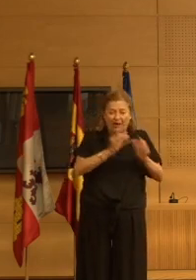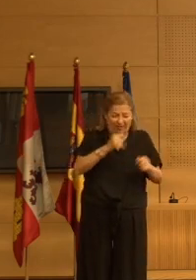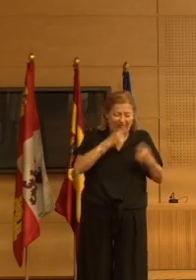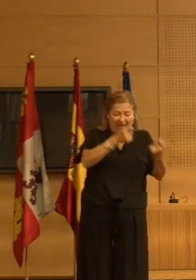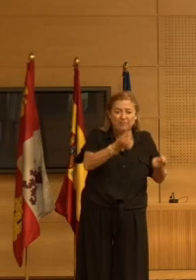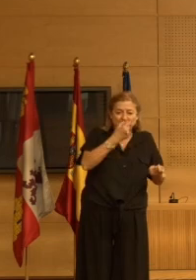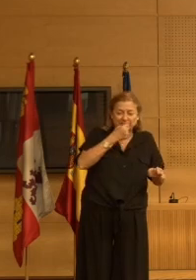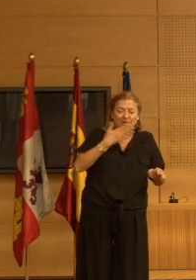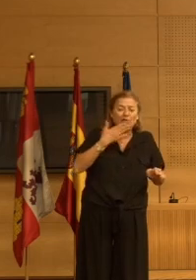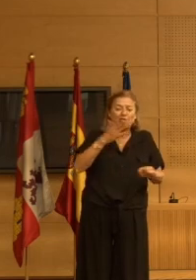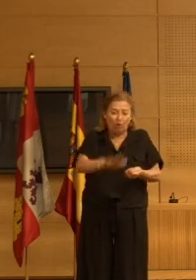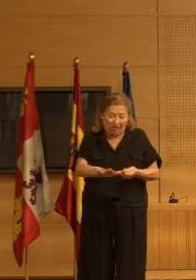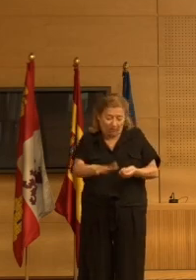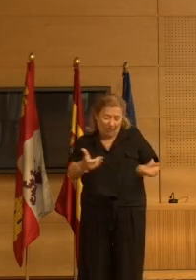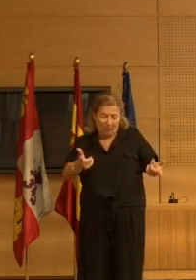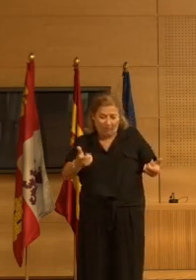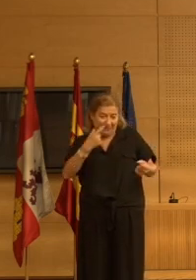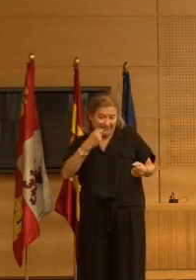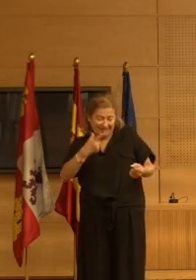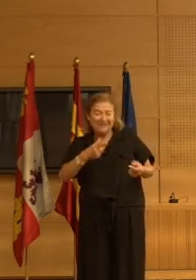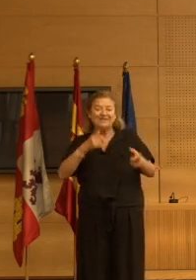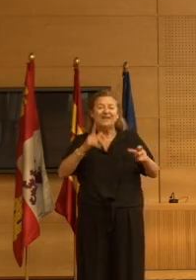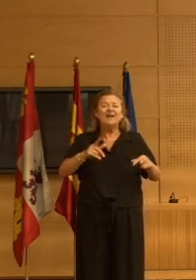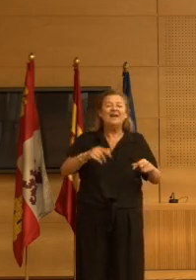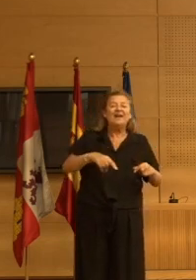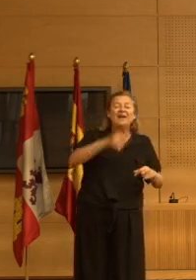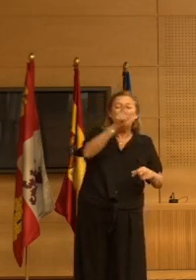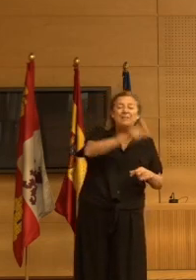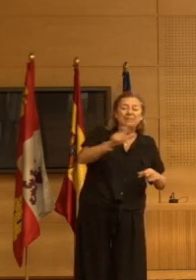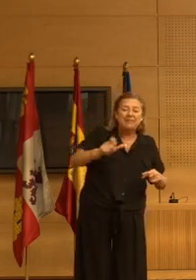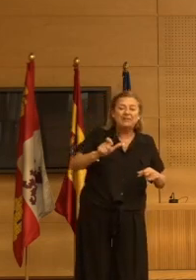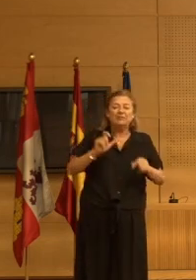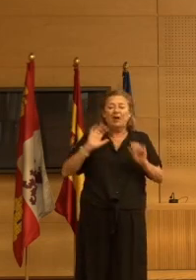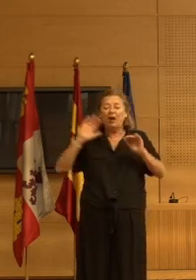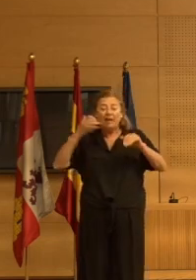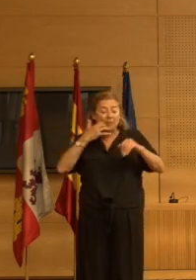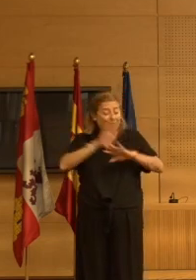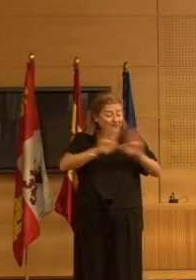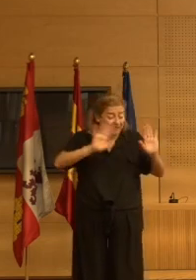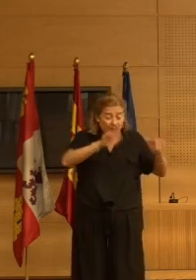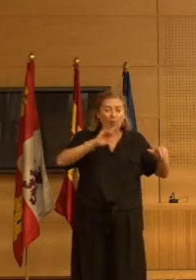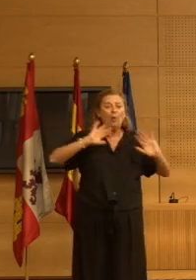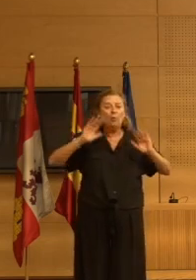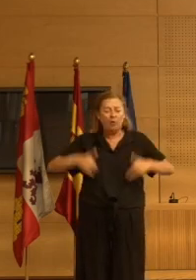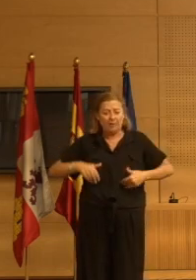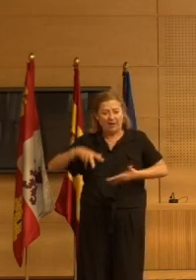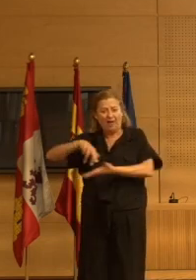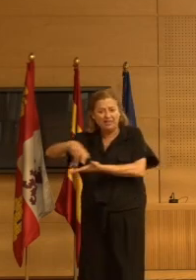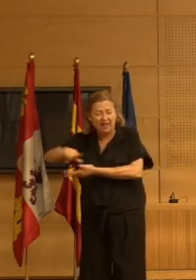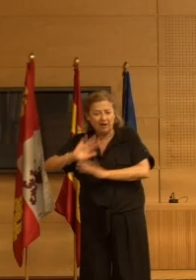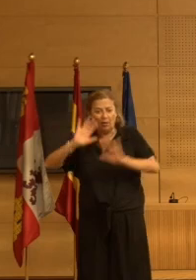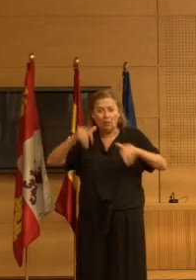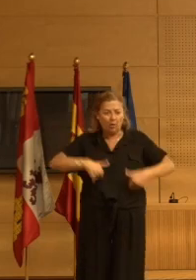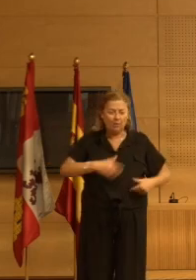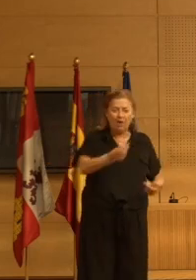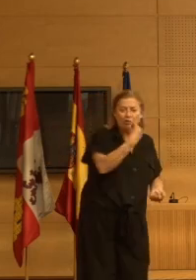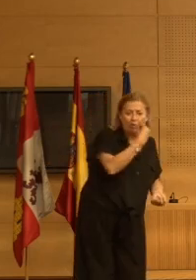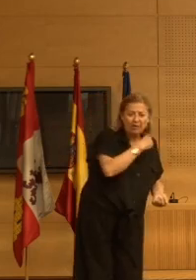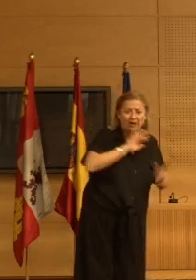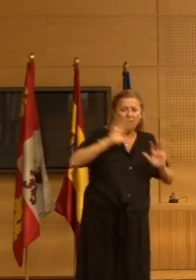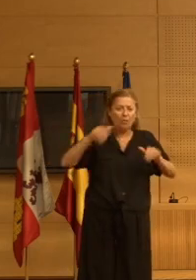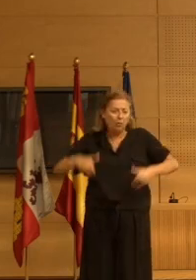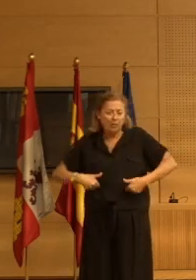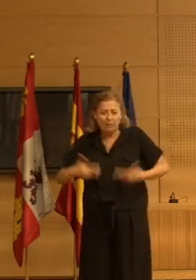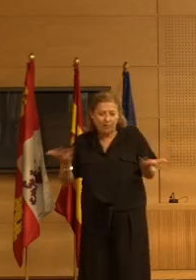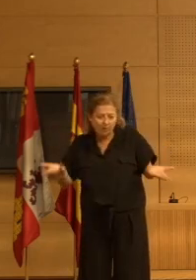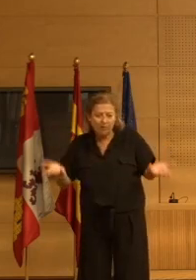pues mejoraban notablemente pues volvían a comer estas personas volvían a caminar etcétera creo que somos un centro que tenemos una buena